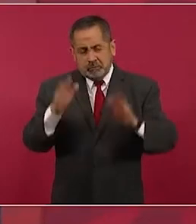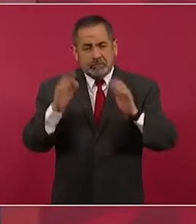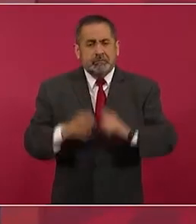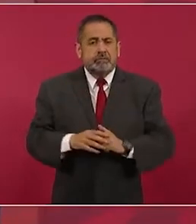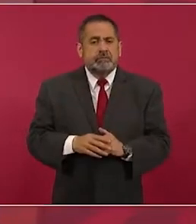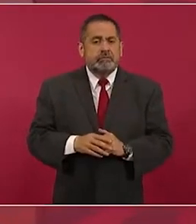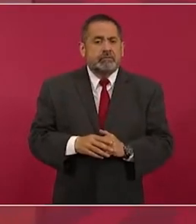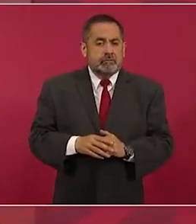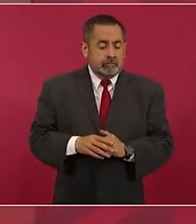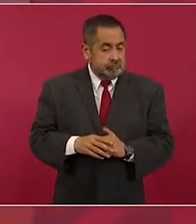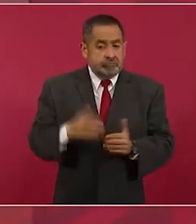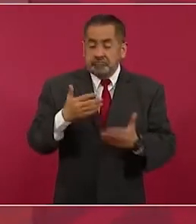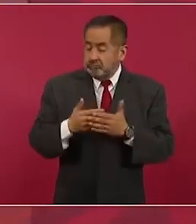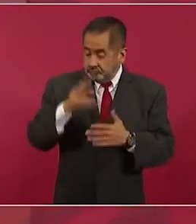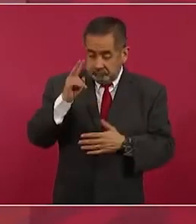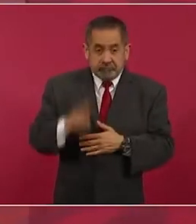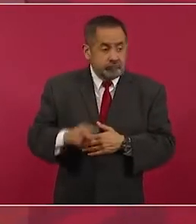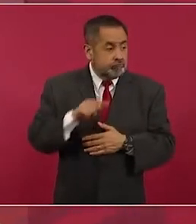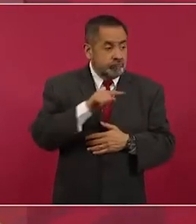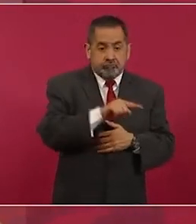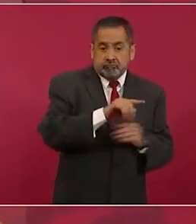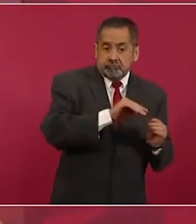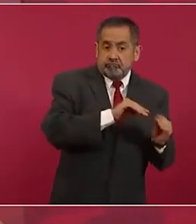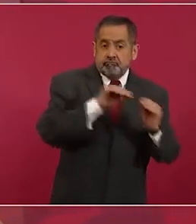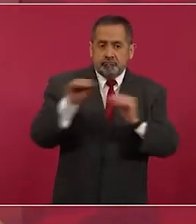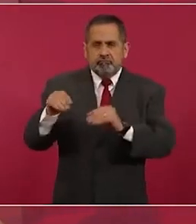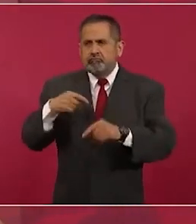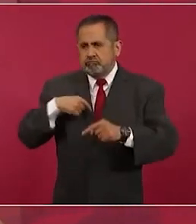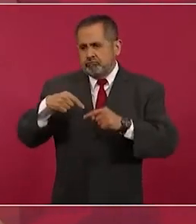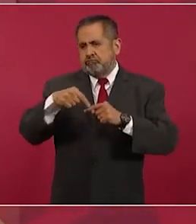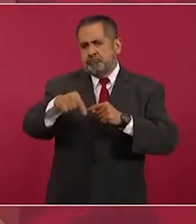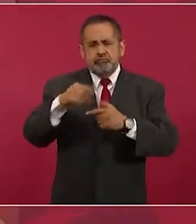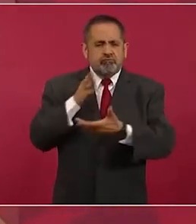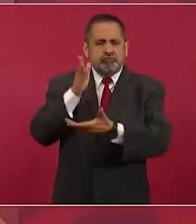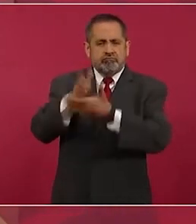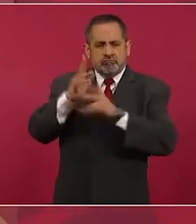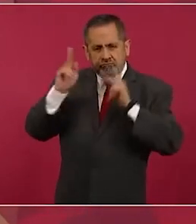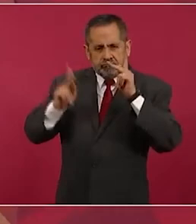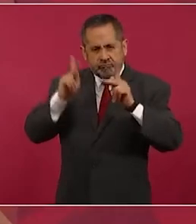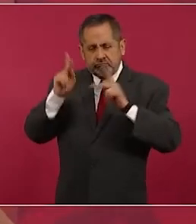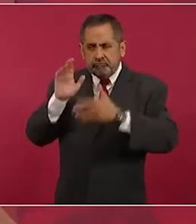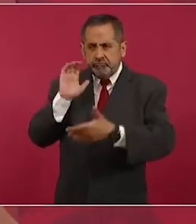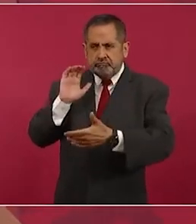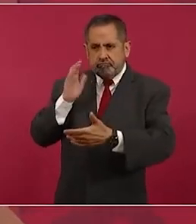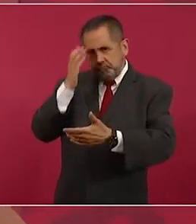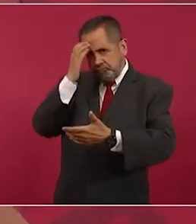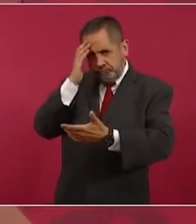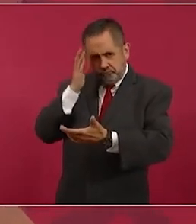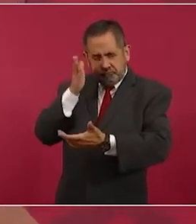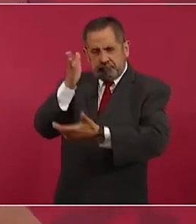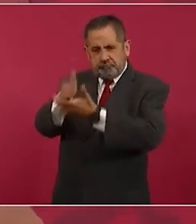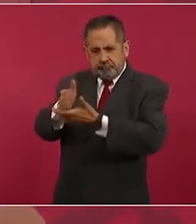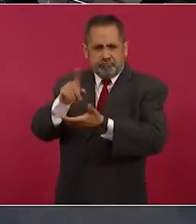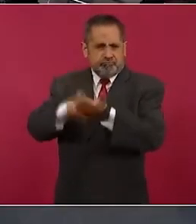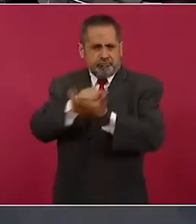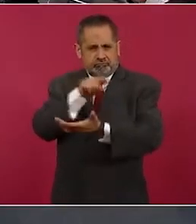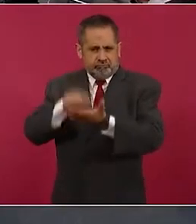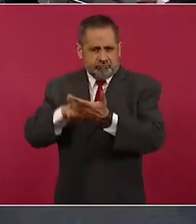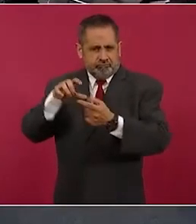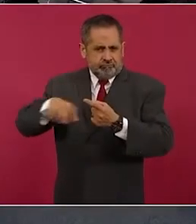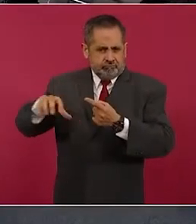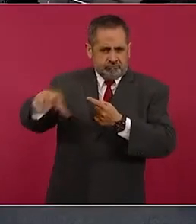Ahora sí, en efecto, se fueron. Yo voy a visitar los campamentos nuevos, los que están ya instalando,